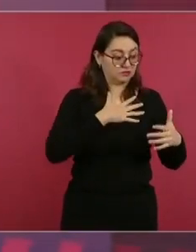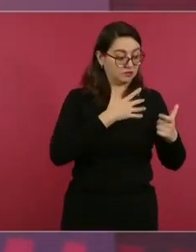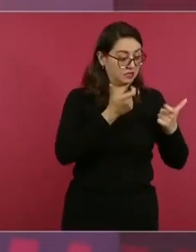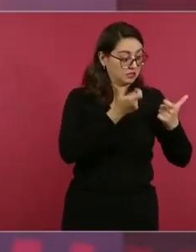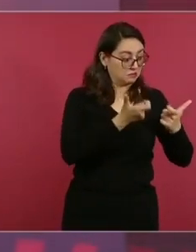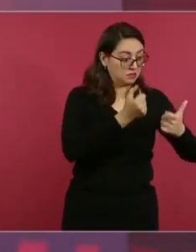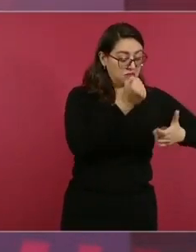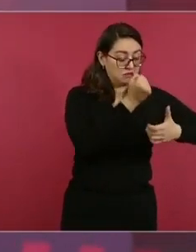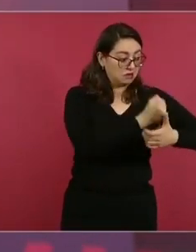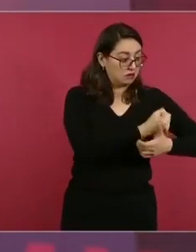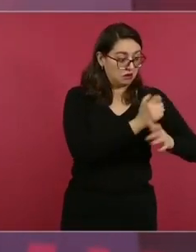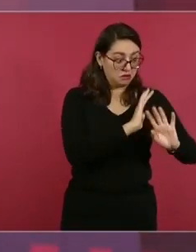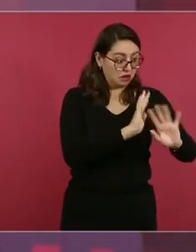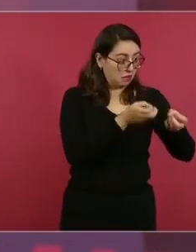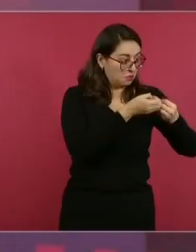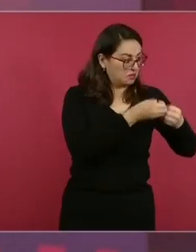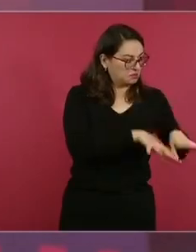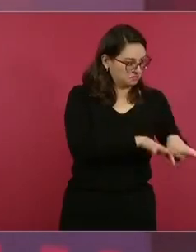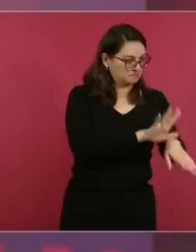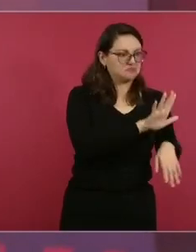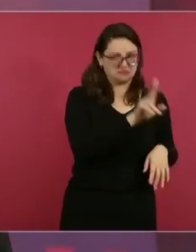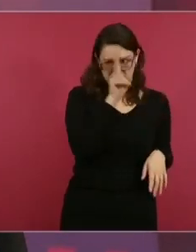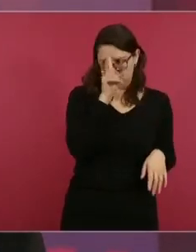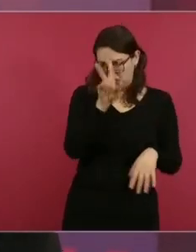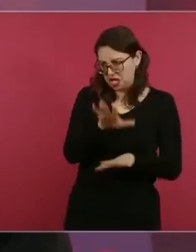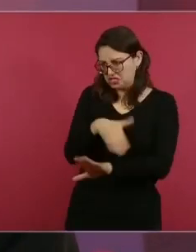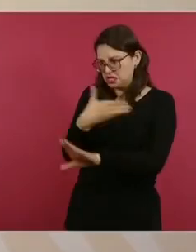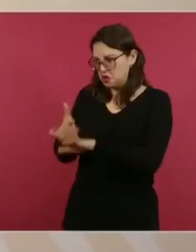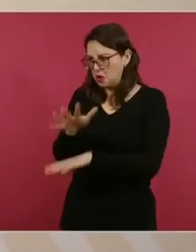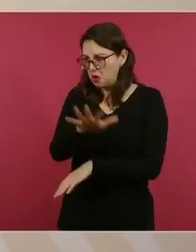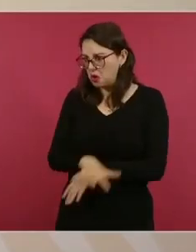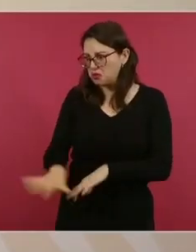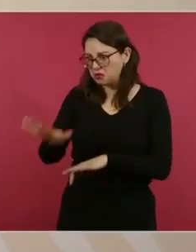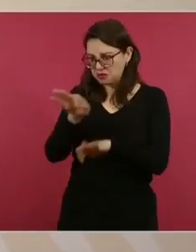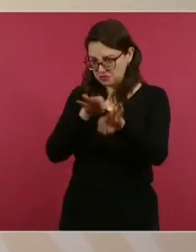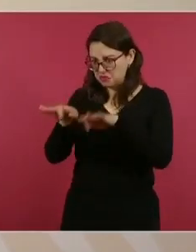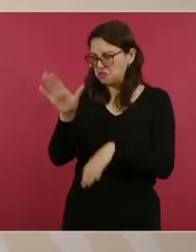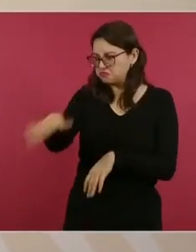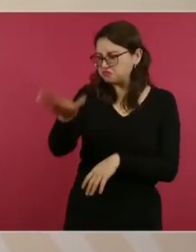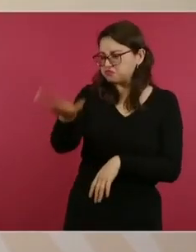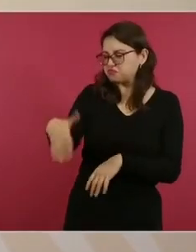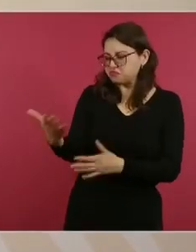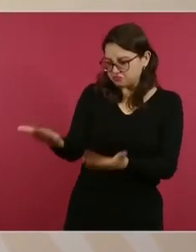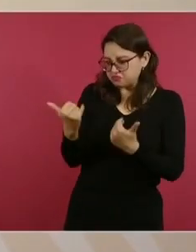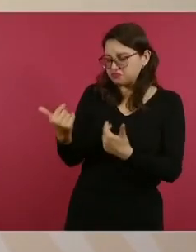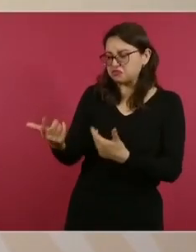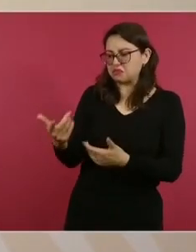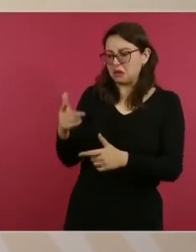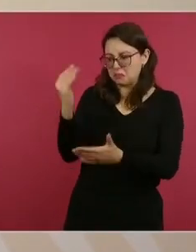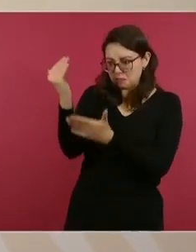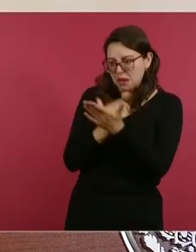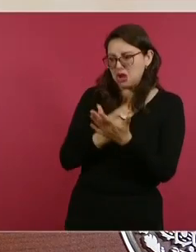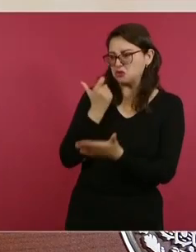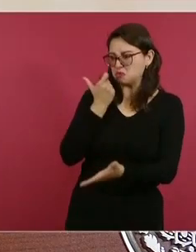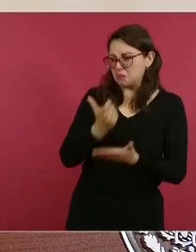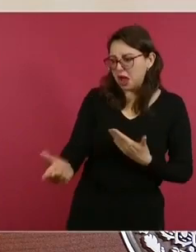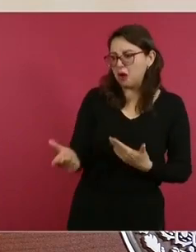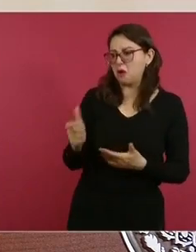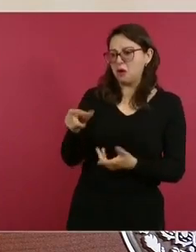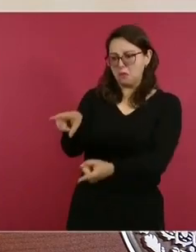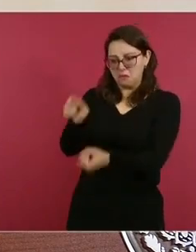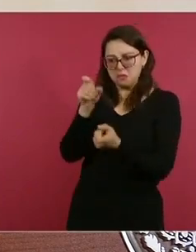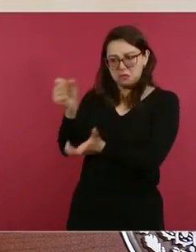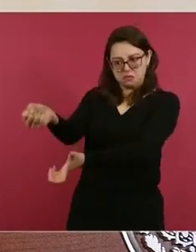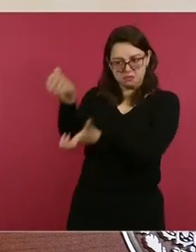prestaciones, nosotros somos avales. Yo soy la garantía de